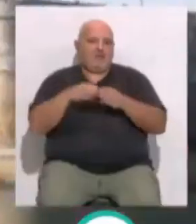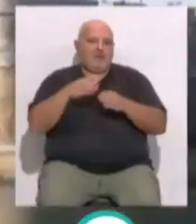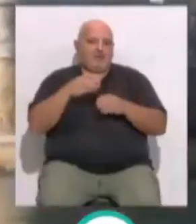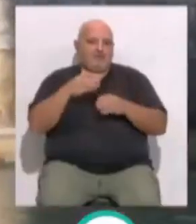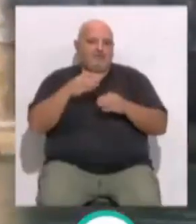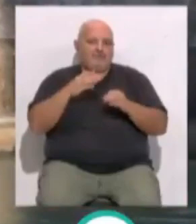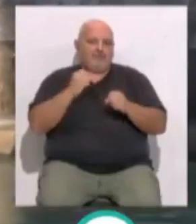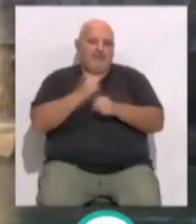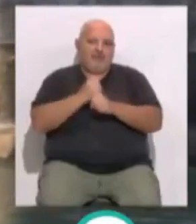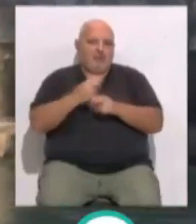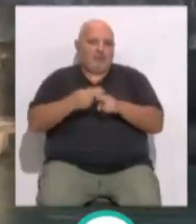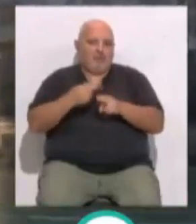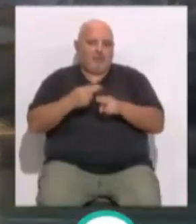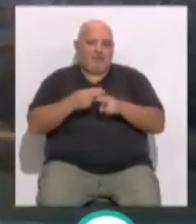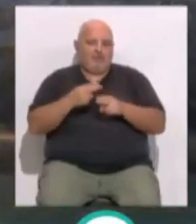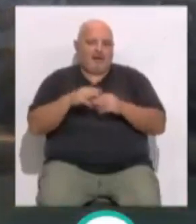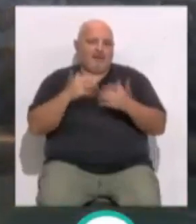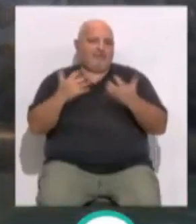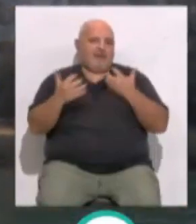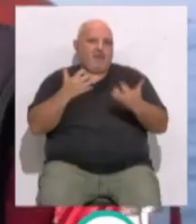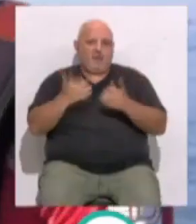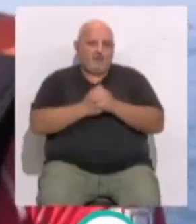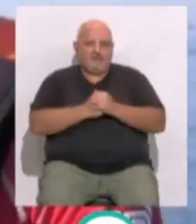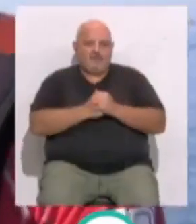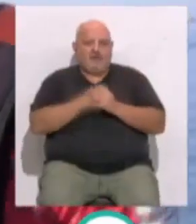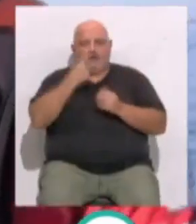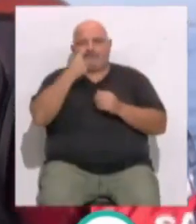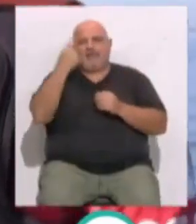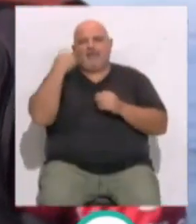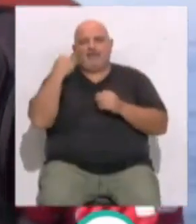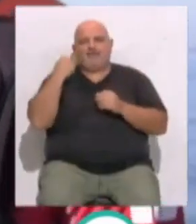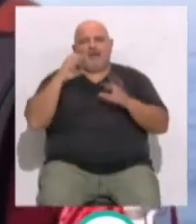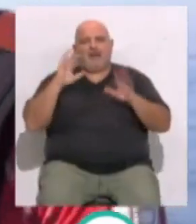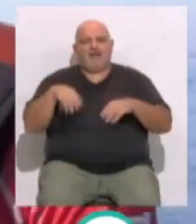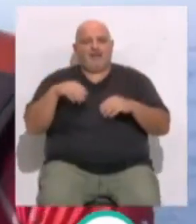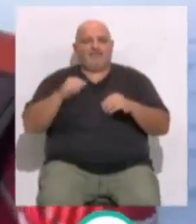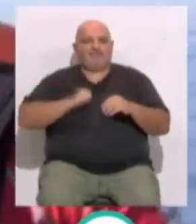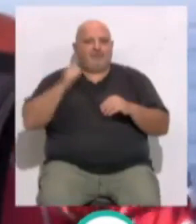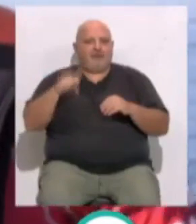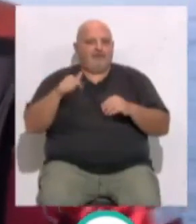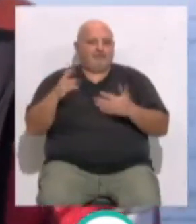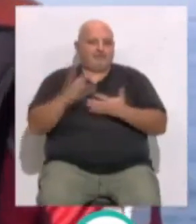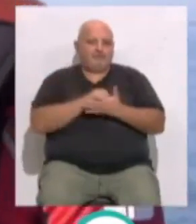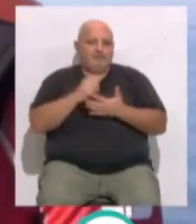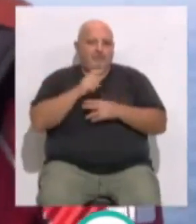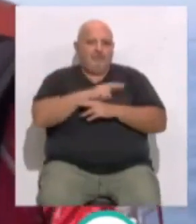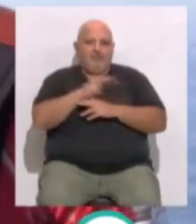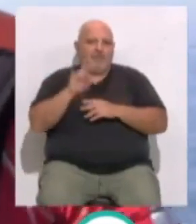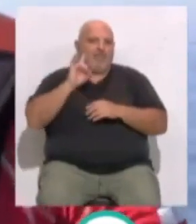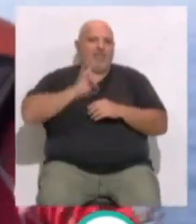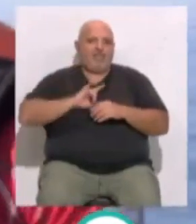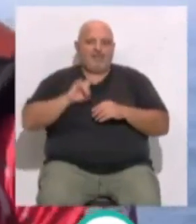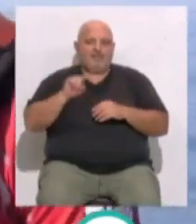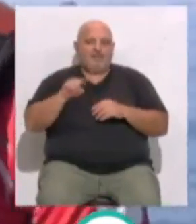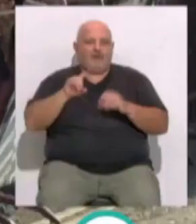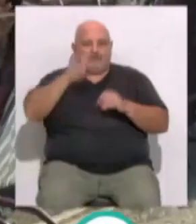trabajando duro desde ya... ...para dar el mayor espectáculo posible. El año pasado Cádiz sorprendió a todo el mundo, ¿no? Con